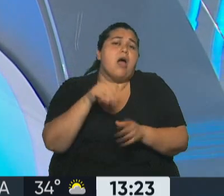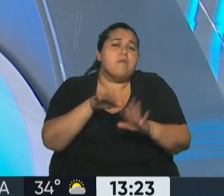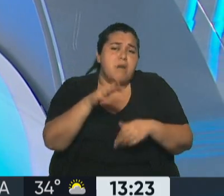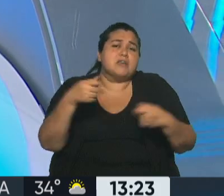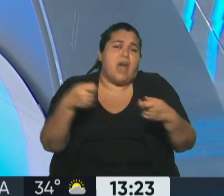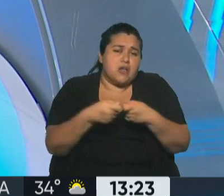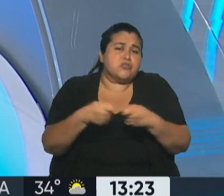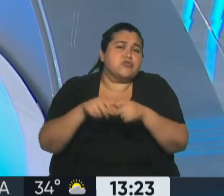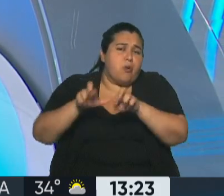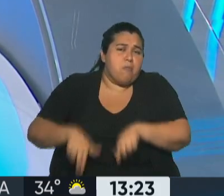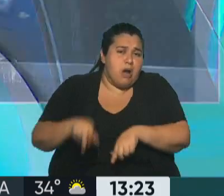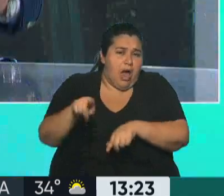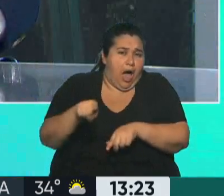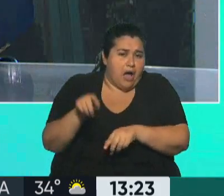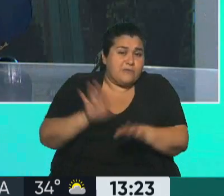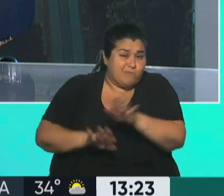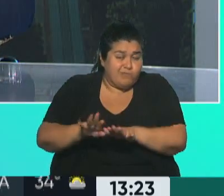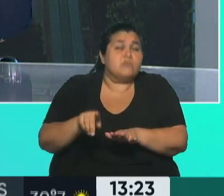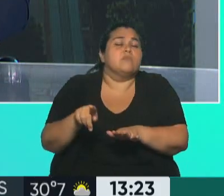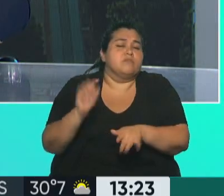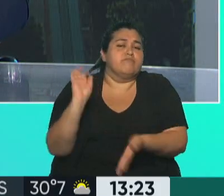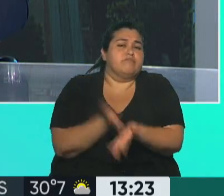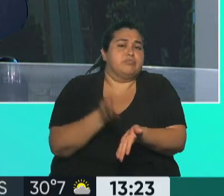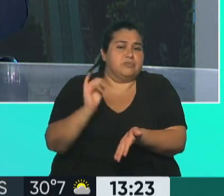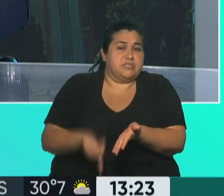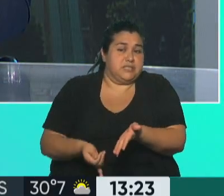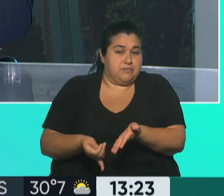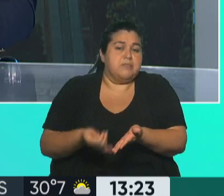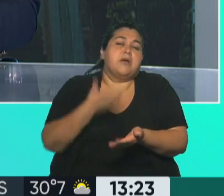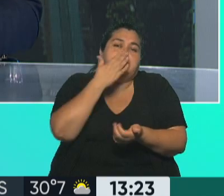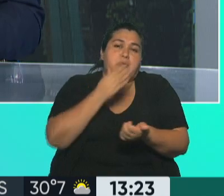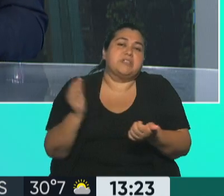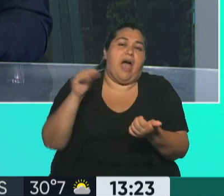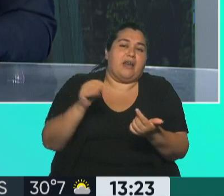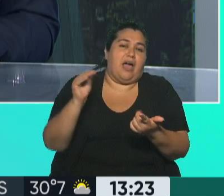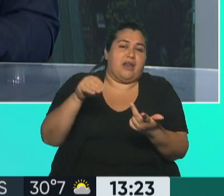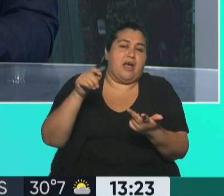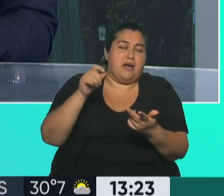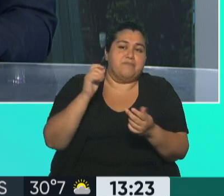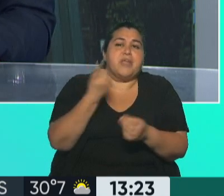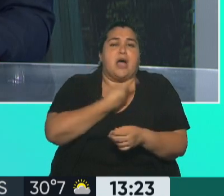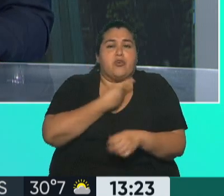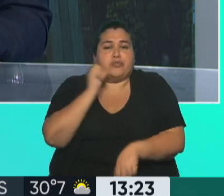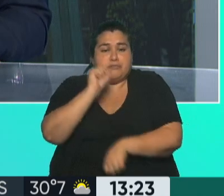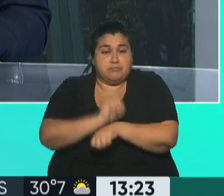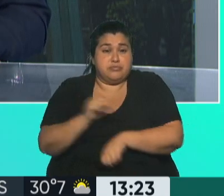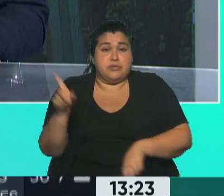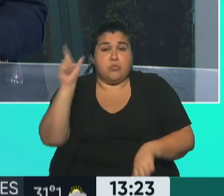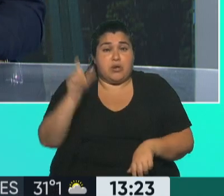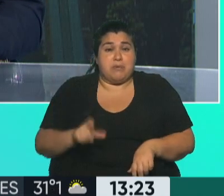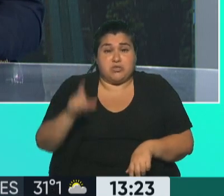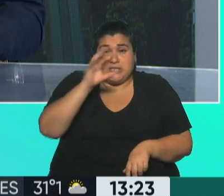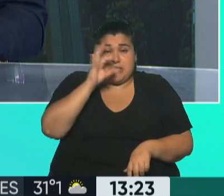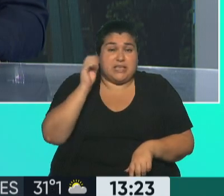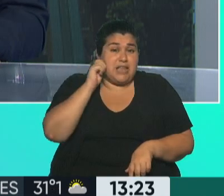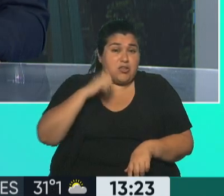Y después por supuesto van a aparecer, si la condena queda firme, van a aparecer los temas que son. ¿Dónde cumple la condena? Una persona de más de 70 años con